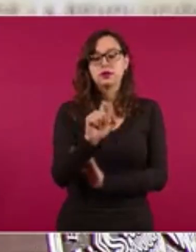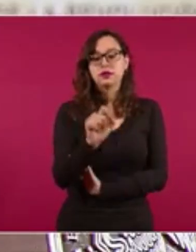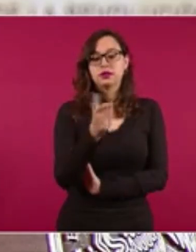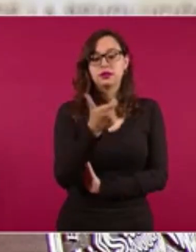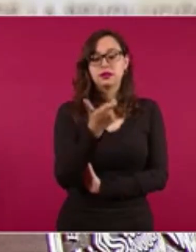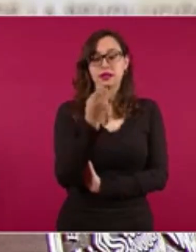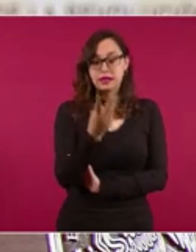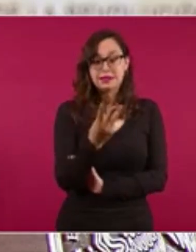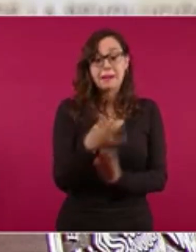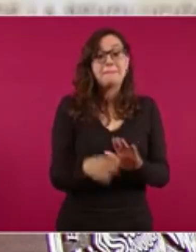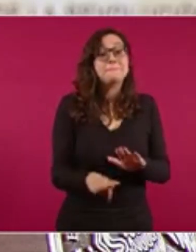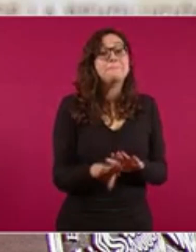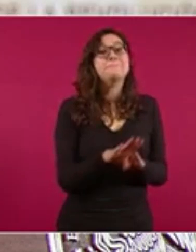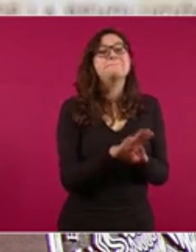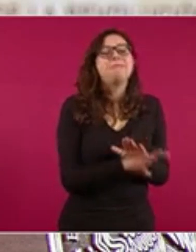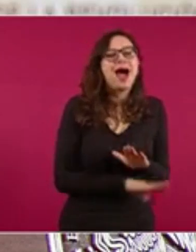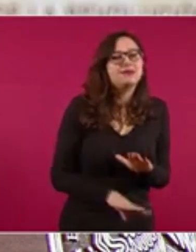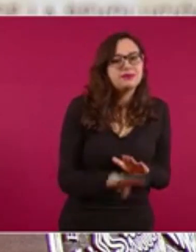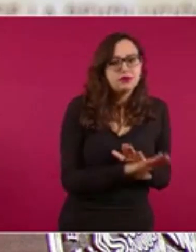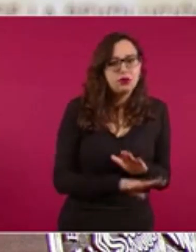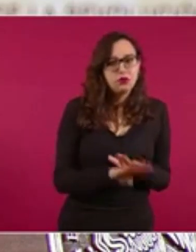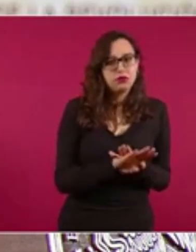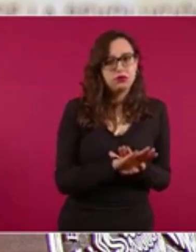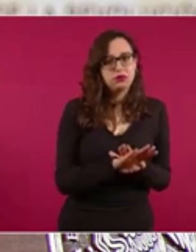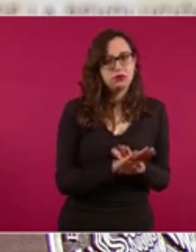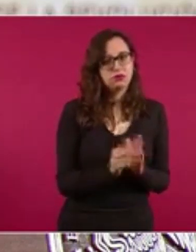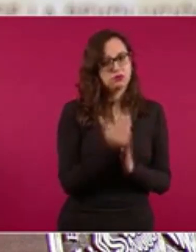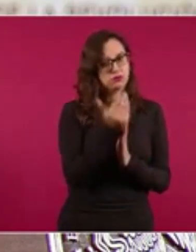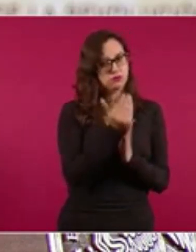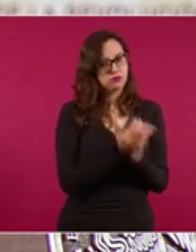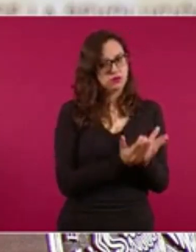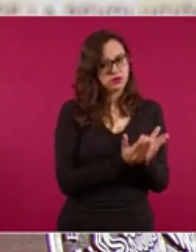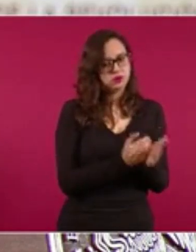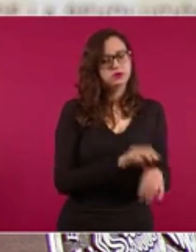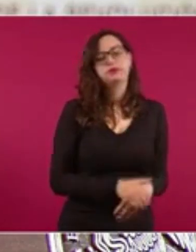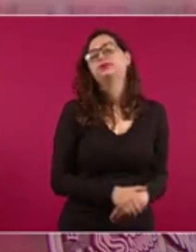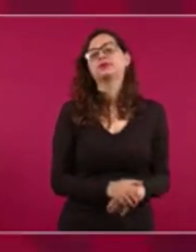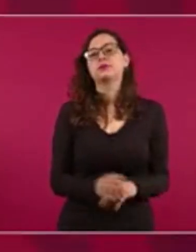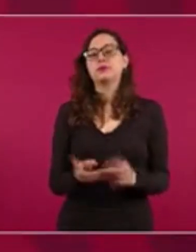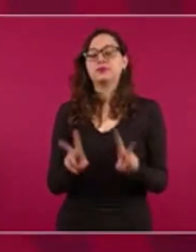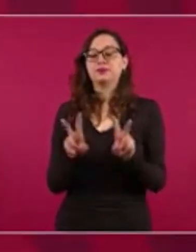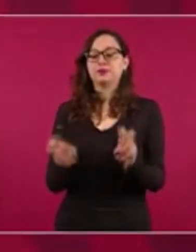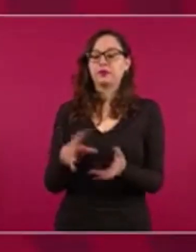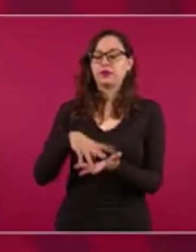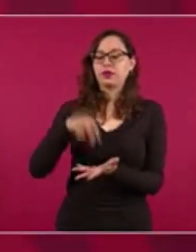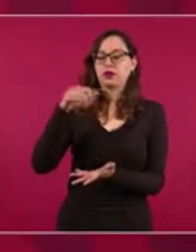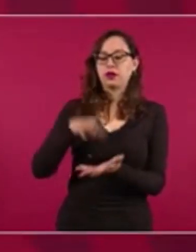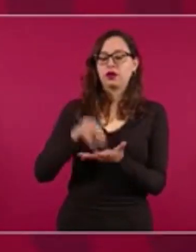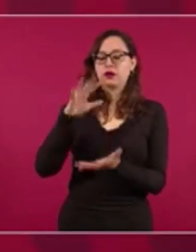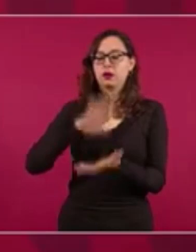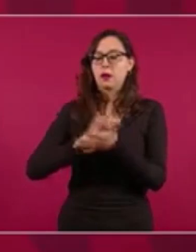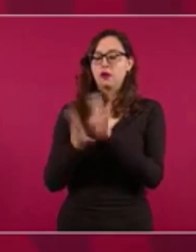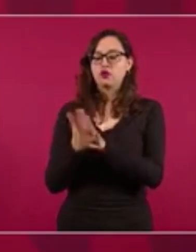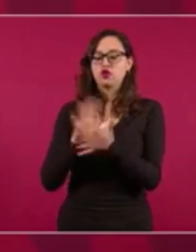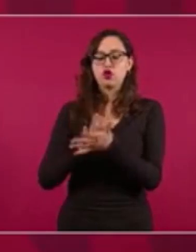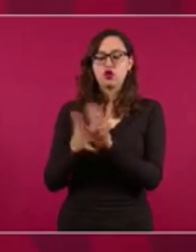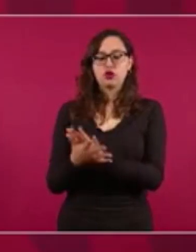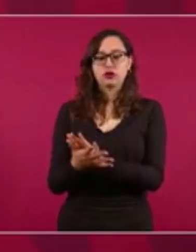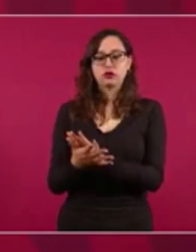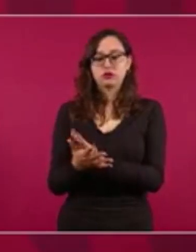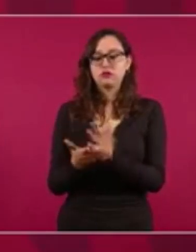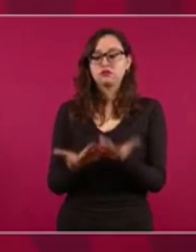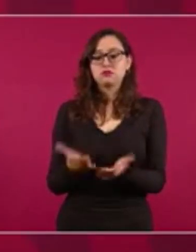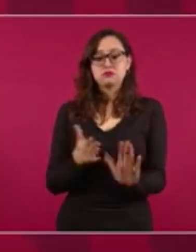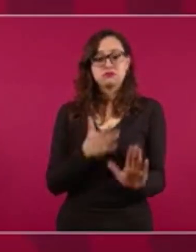En cuanto a la harina de maíz utilizada para la tortilla, las empresas relevantes asumen el compromiso de no